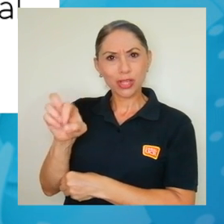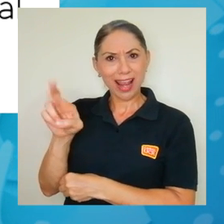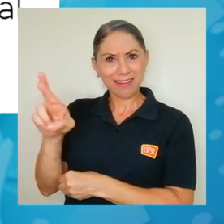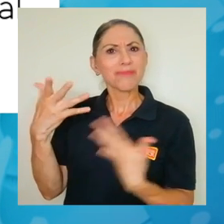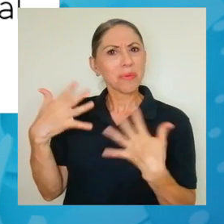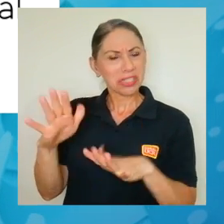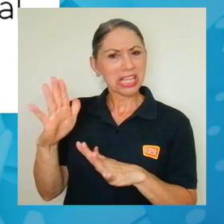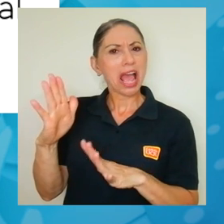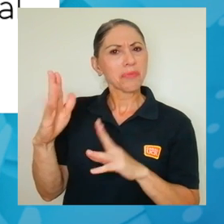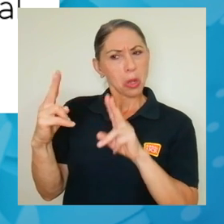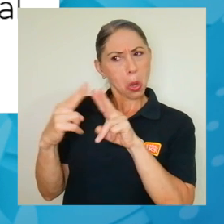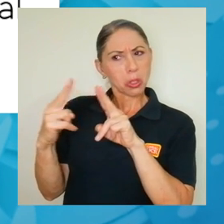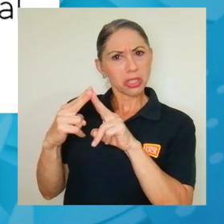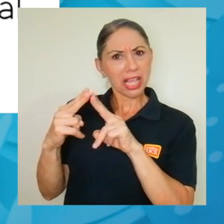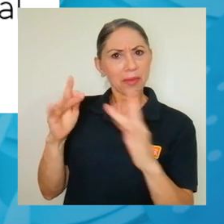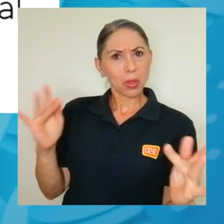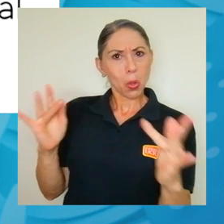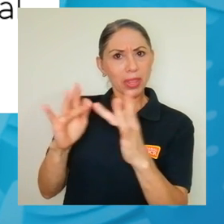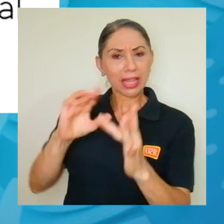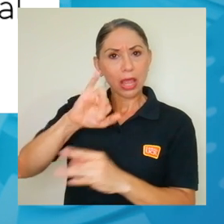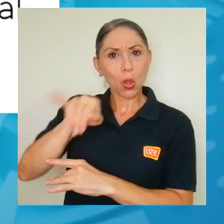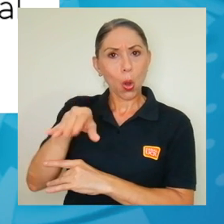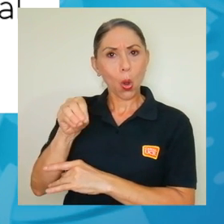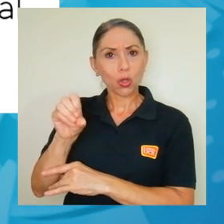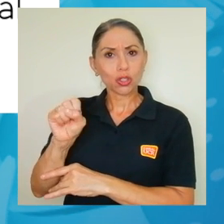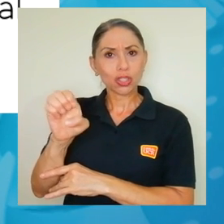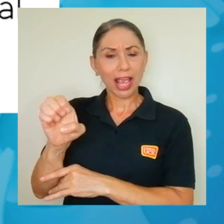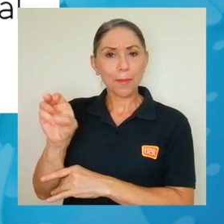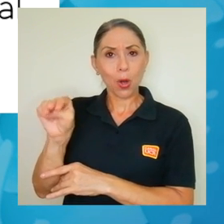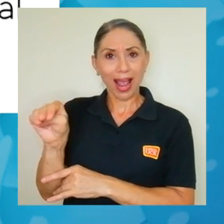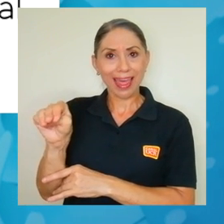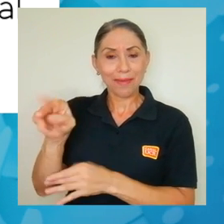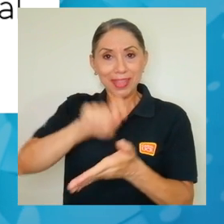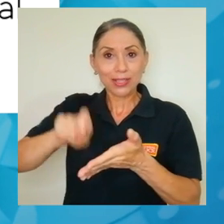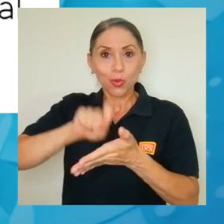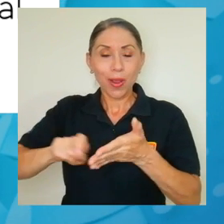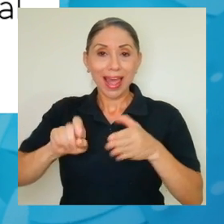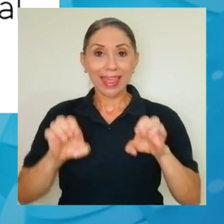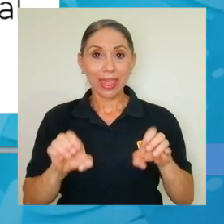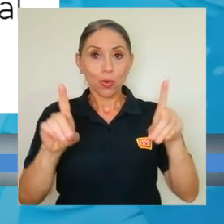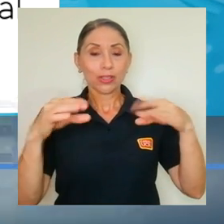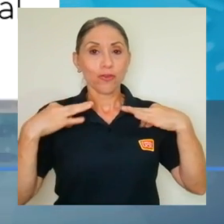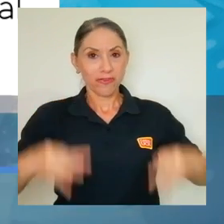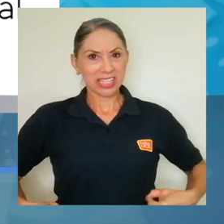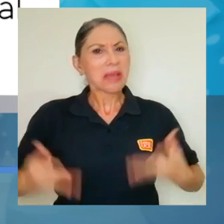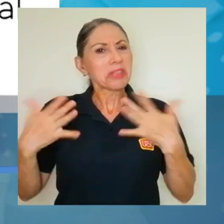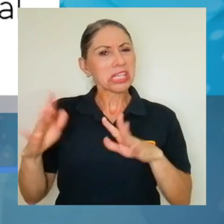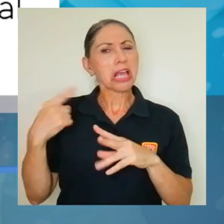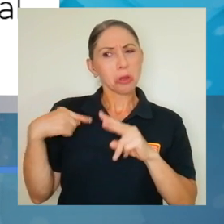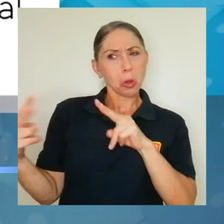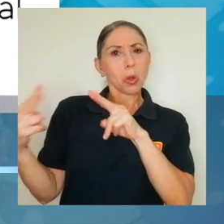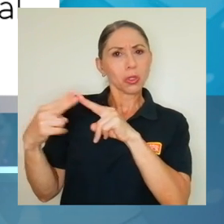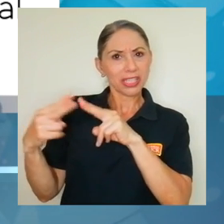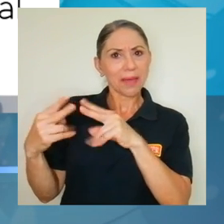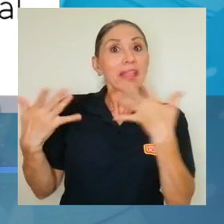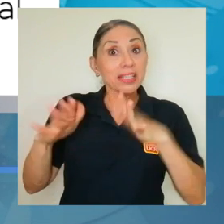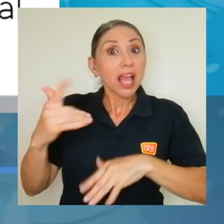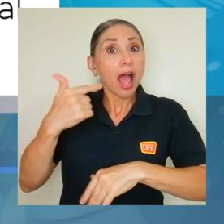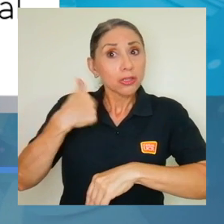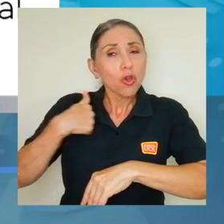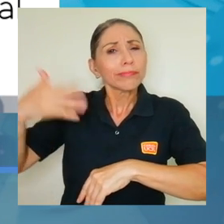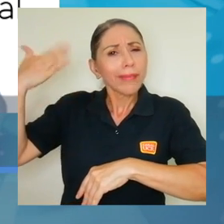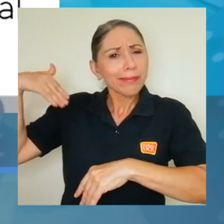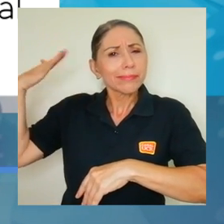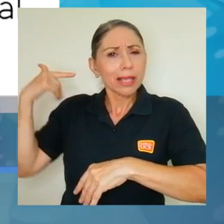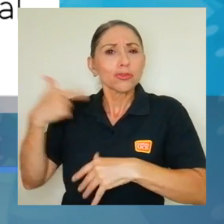el contacto, el contacto con el que estoy trabajando, el José Moncada, de la Escuela de Educación Física. Yo lo conocía y yo ya llevaba ya tiempo queriendo venir